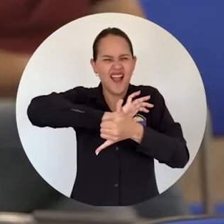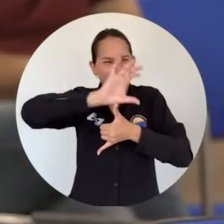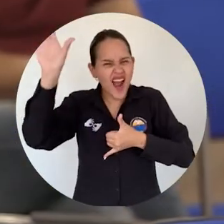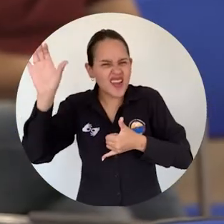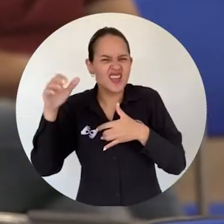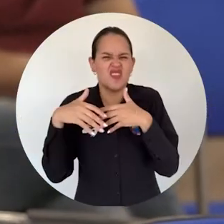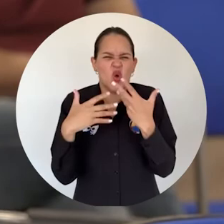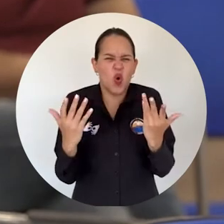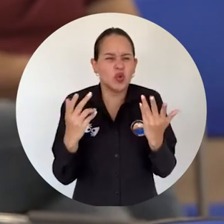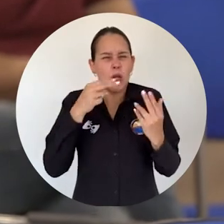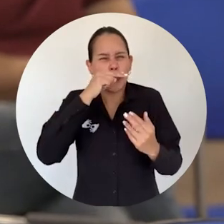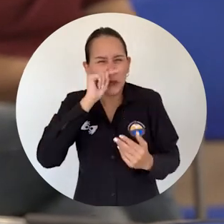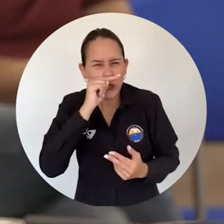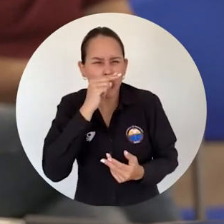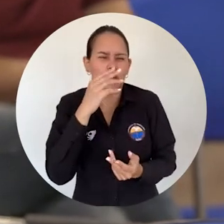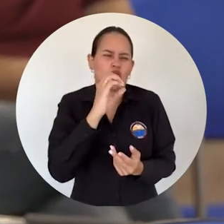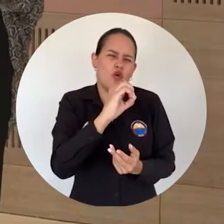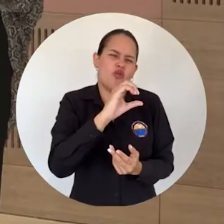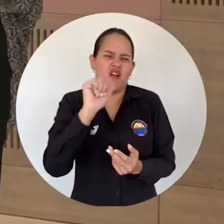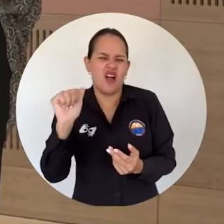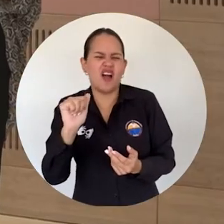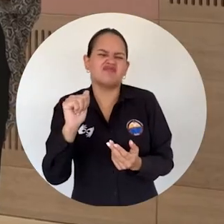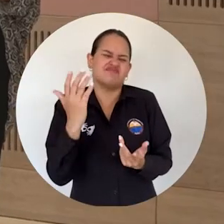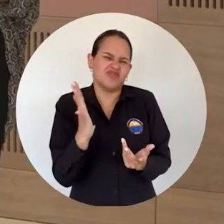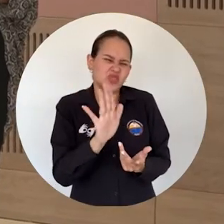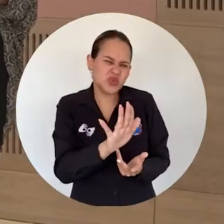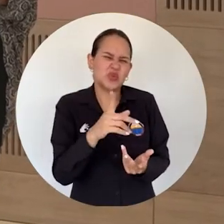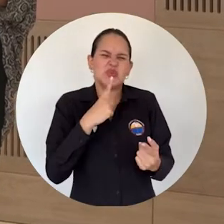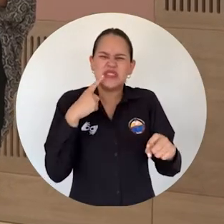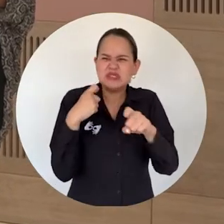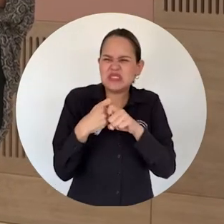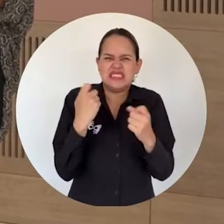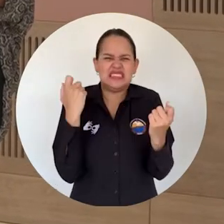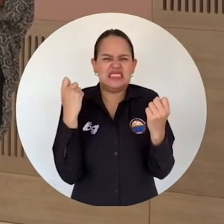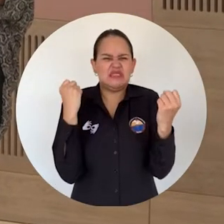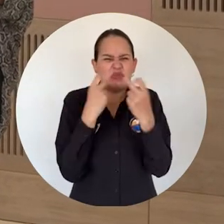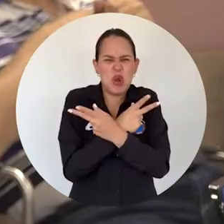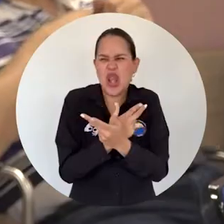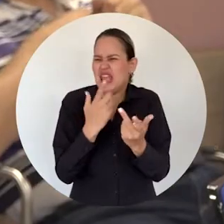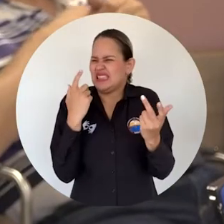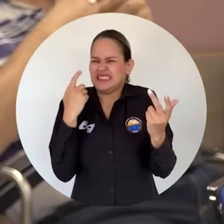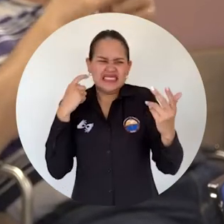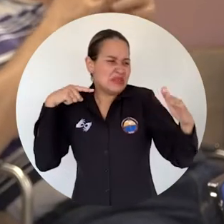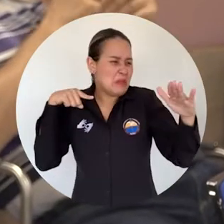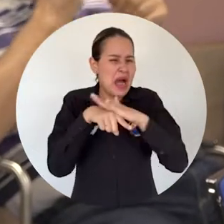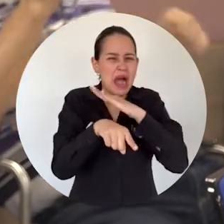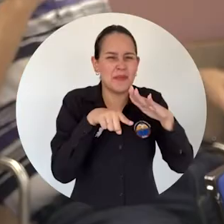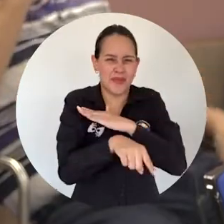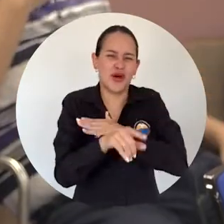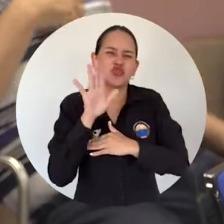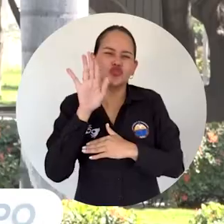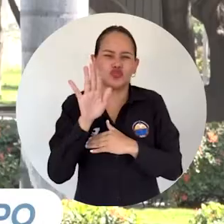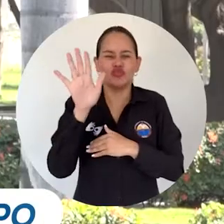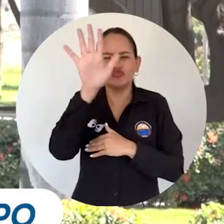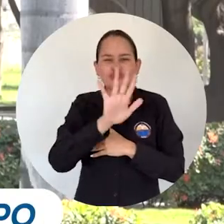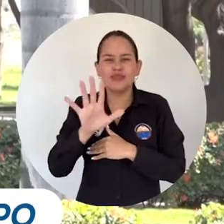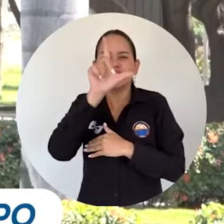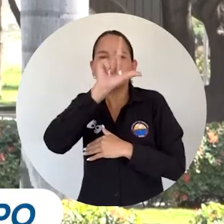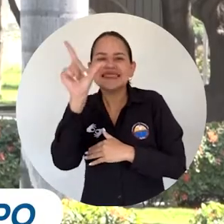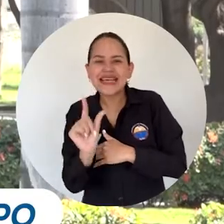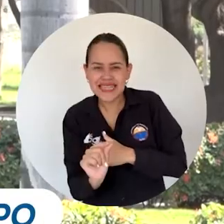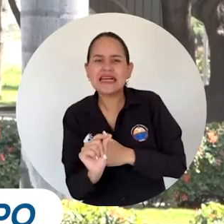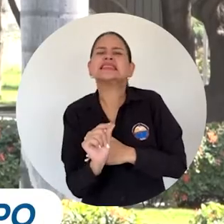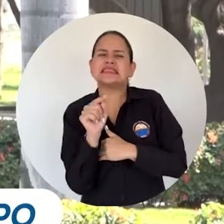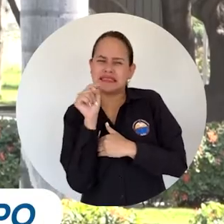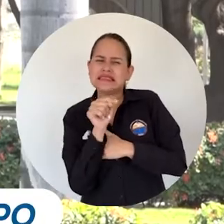de la mano de niños, niñas y adolescentes en poblaciones víctimas del conflicto del Departamento del Cesar. Está avanzando tal cual